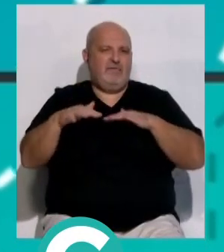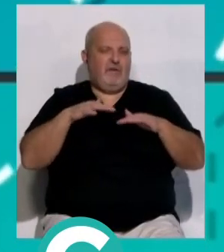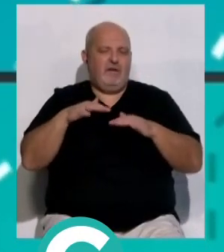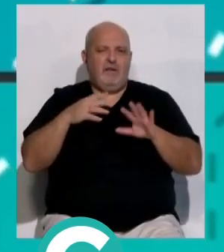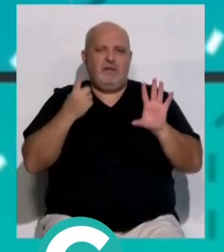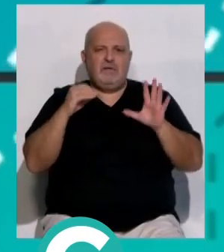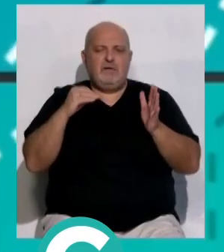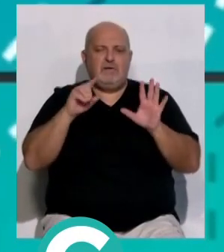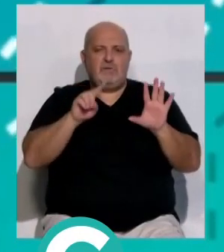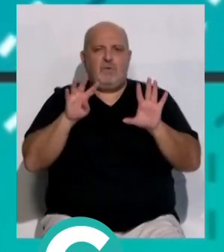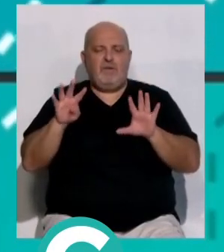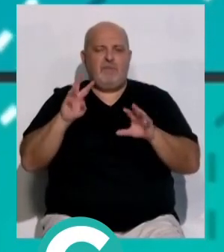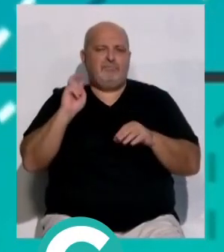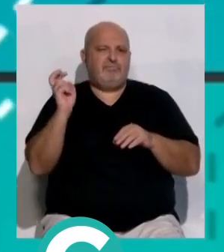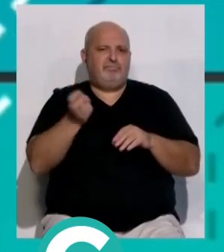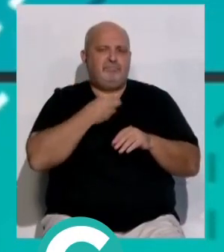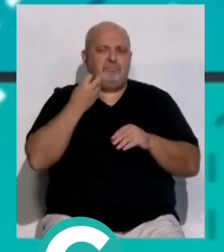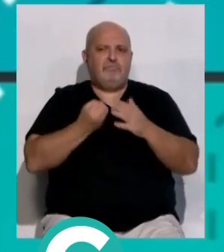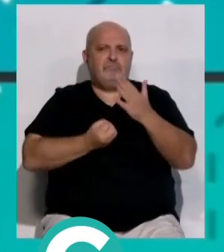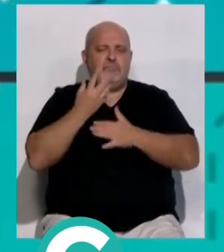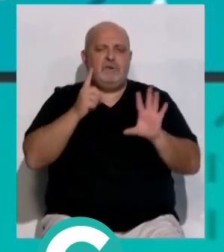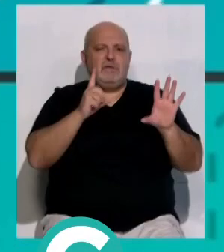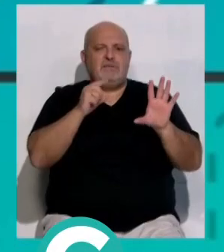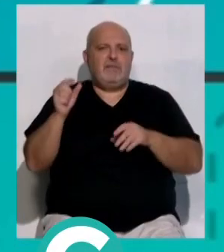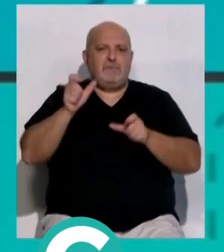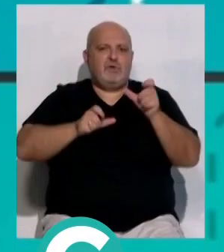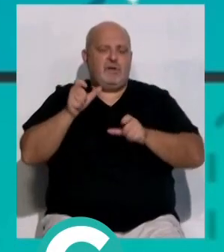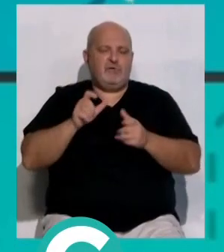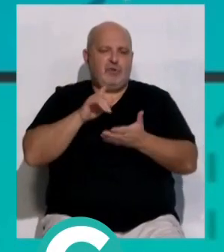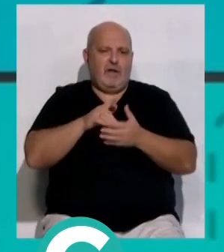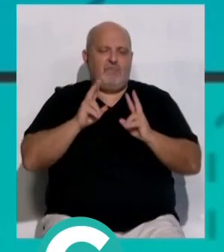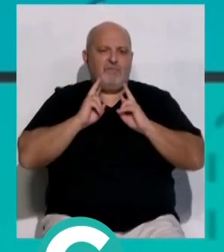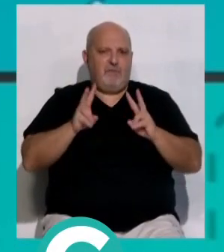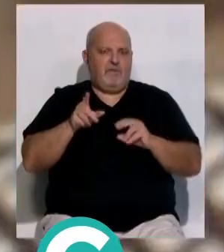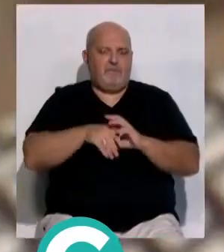de 69 actuaciones que han llegado a más de 600 personas en la provincia.